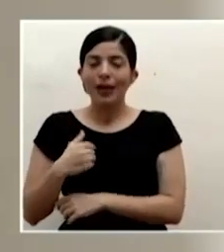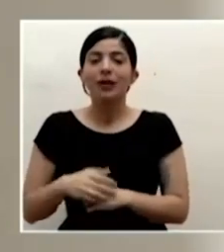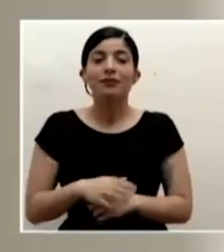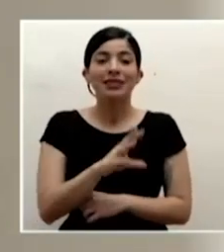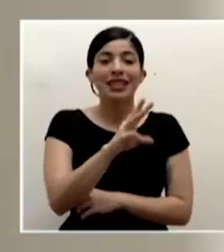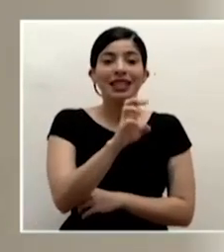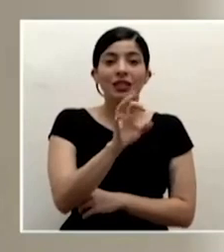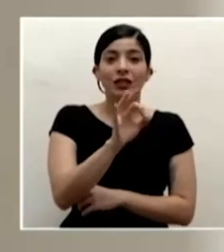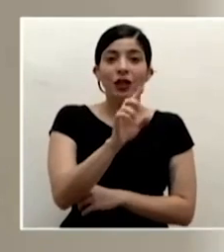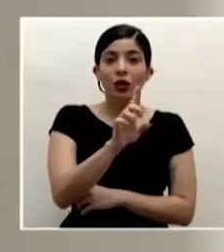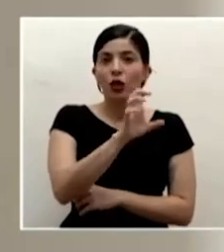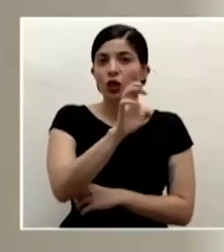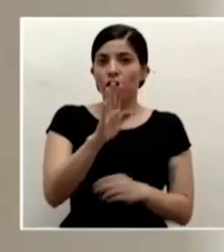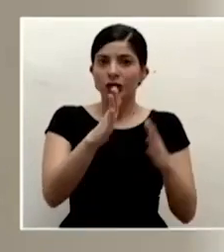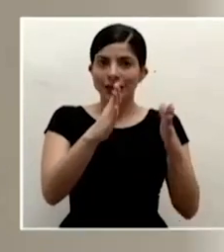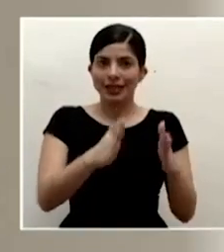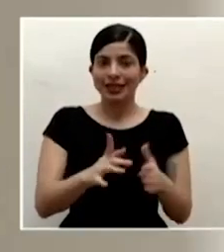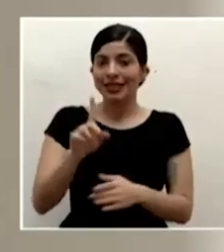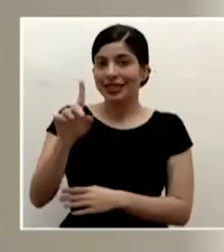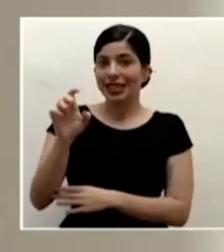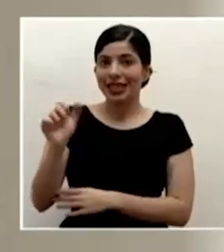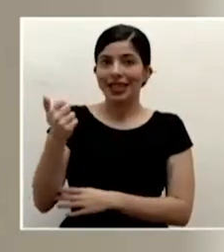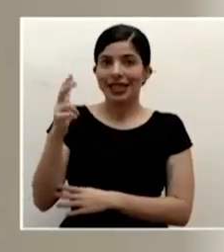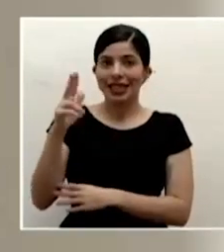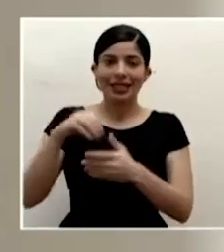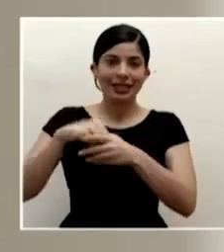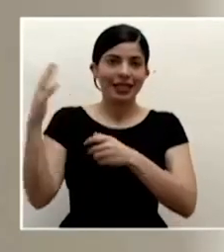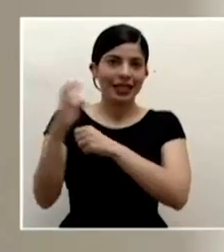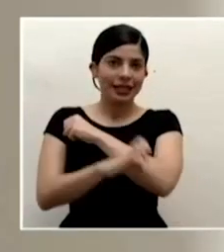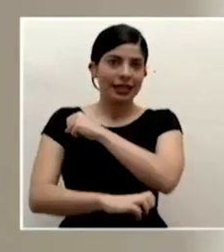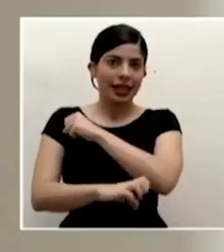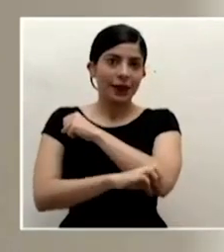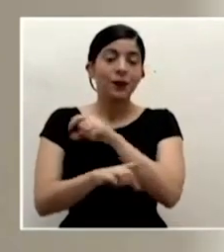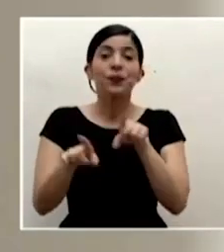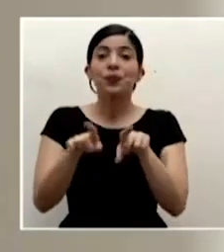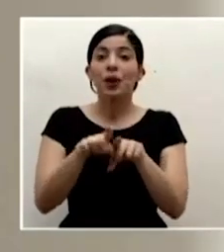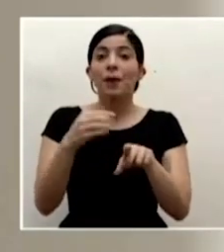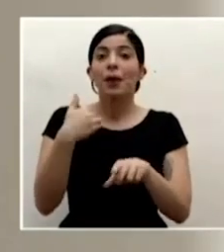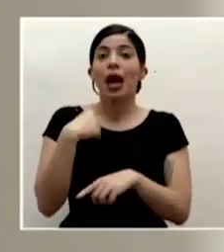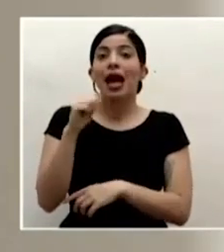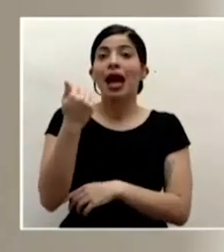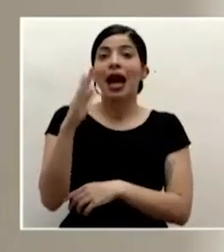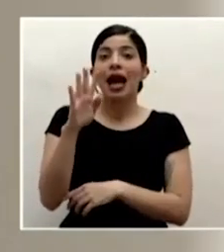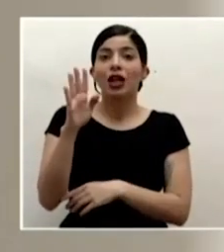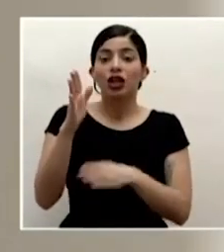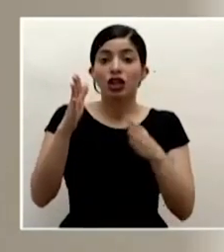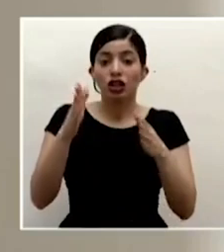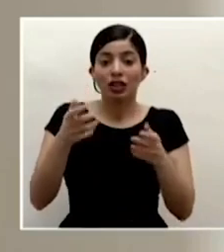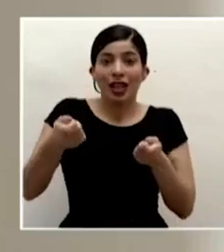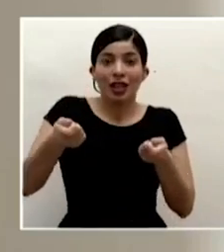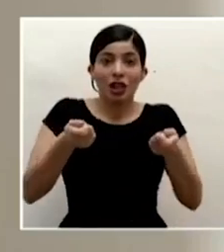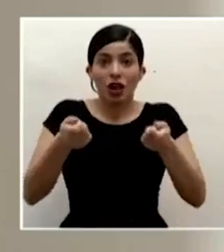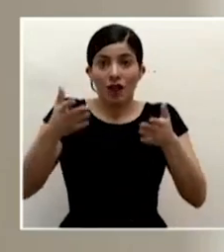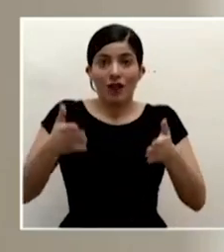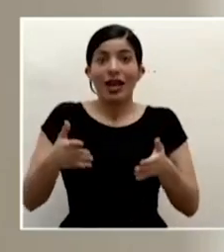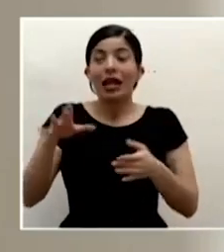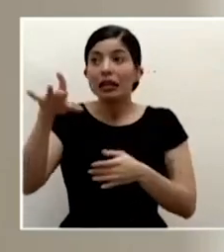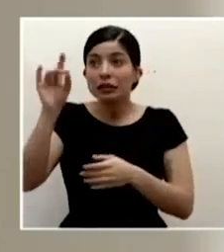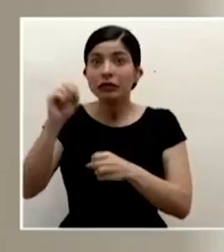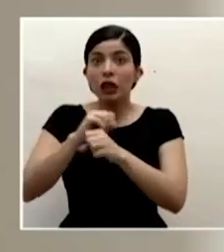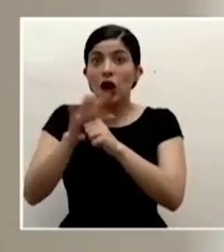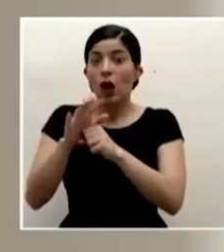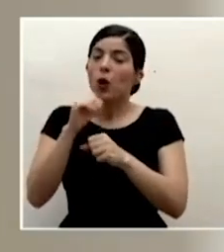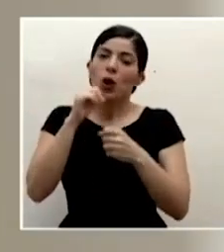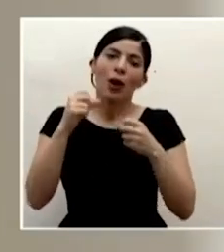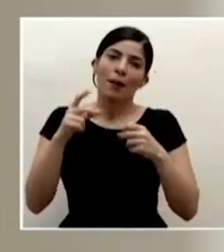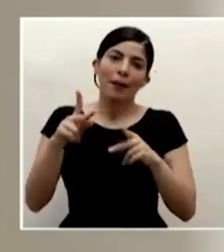seiscientos noventa y un costarricenses y ciento trece extranjeros. También tenemos catorce transportistas a los que no se les autorizó el ingreso a Costa Rica